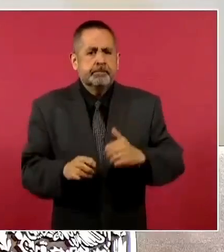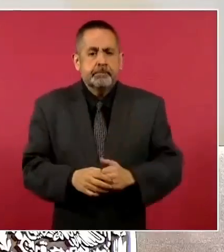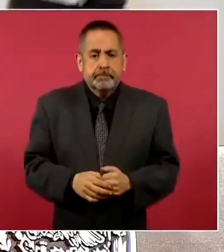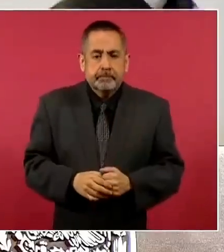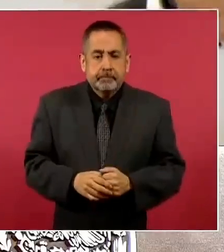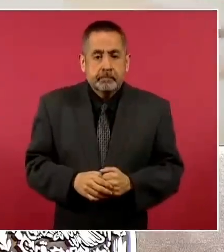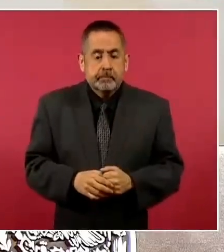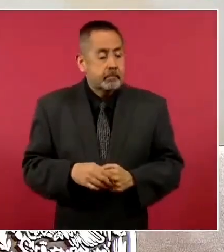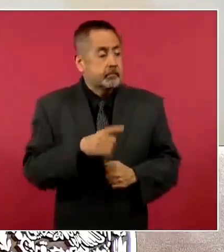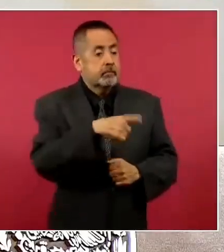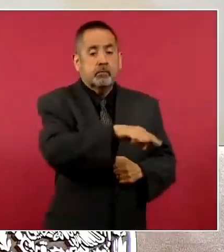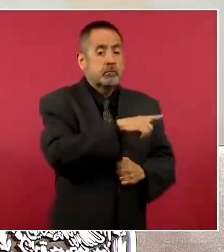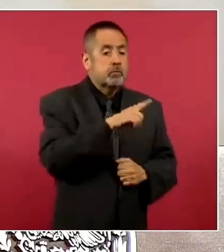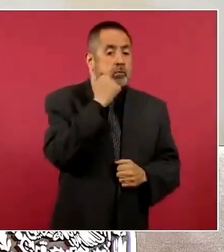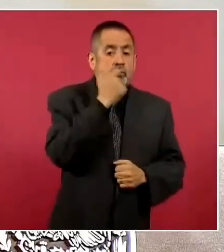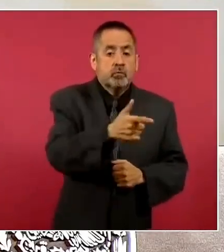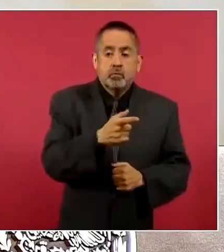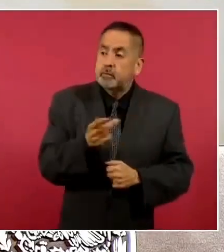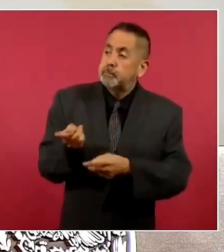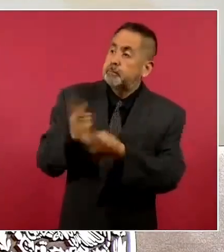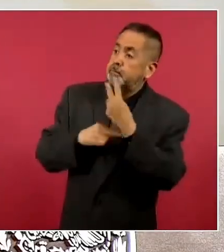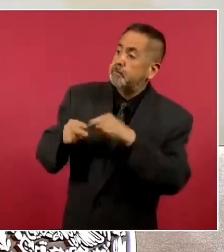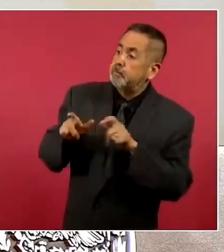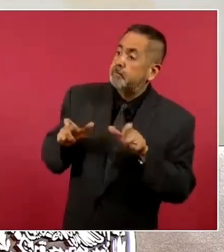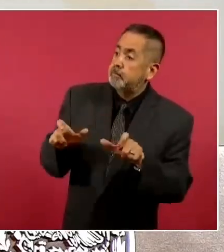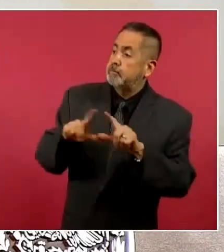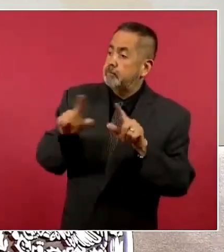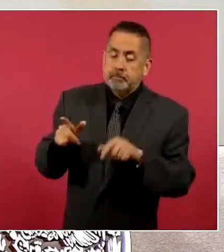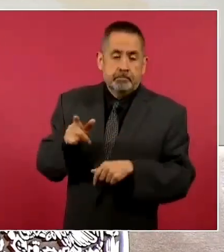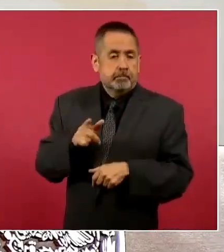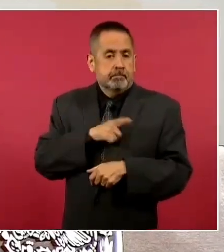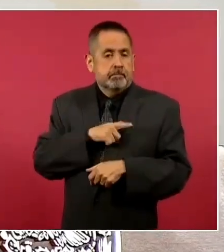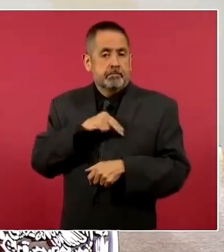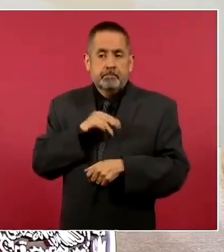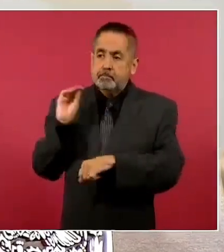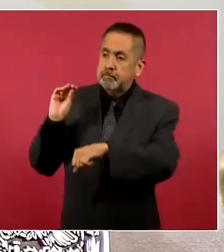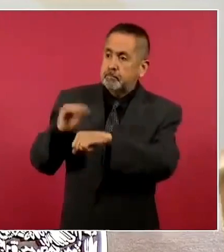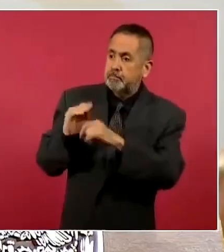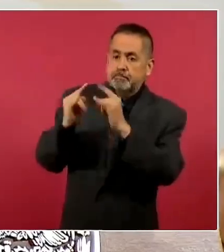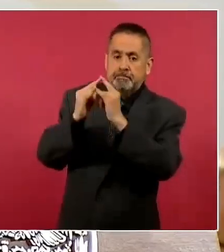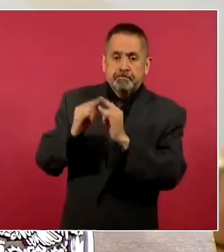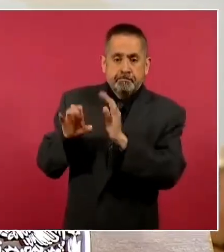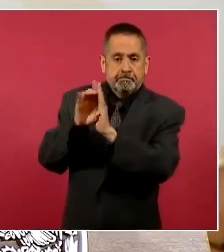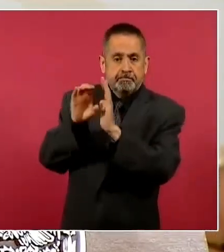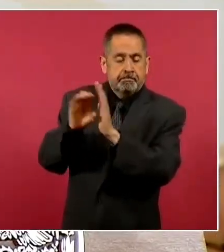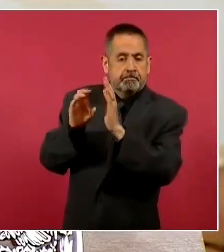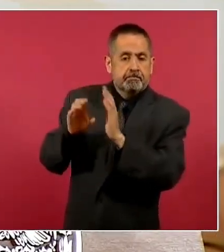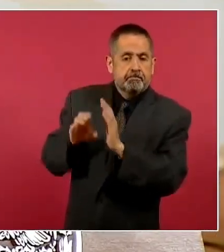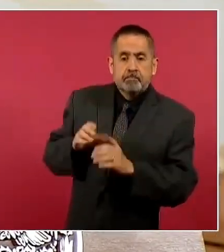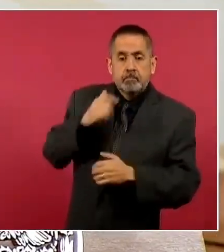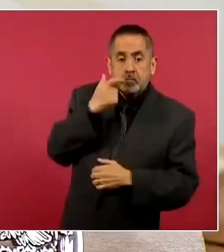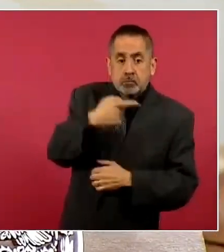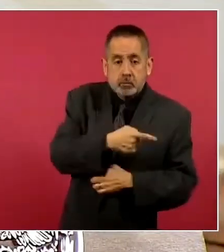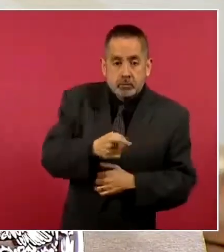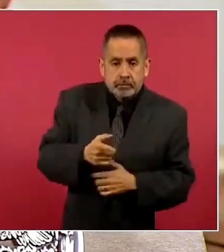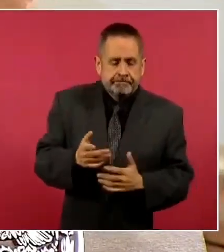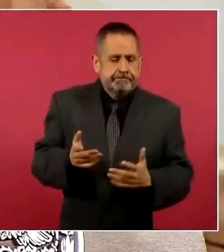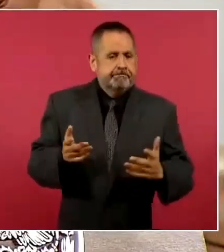No quieren que se instalen cuarteles de la Guardia y